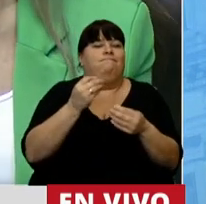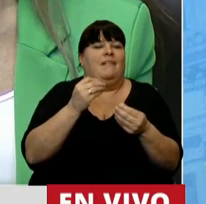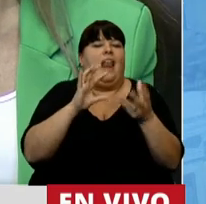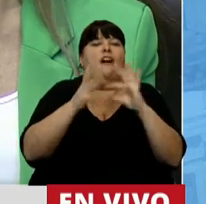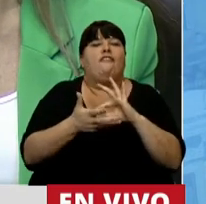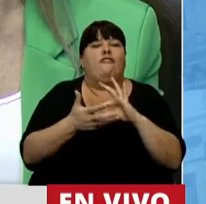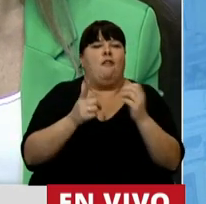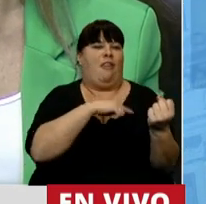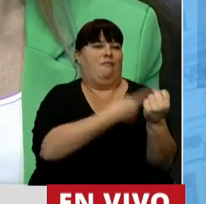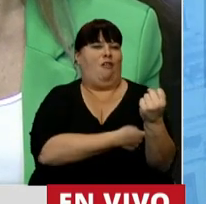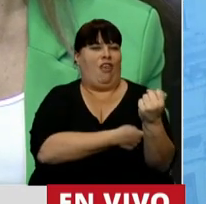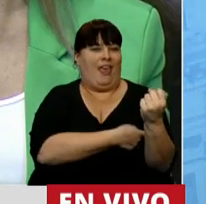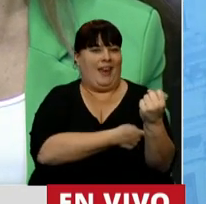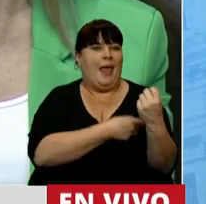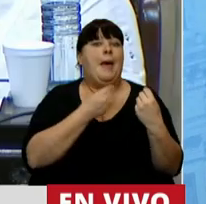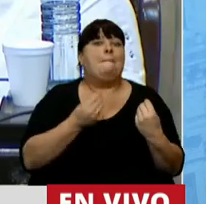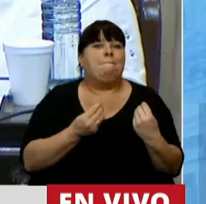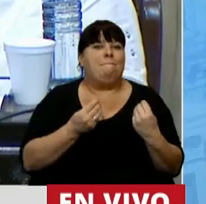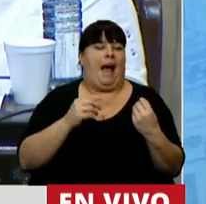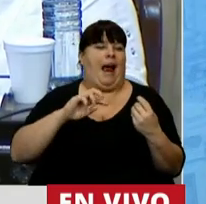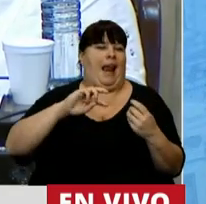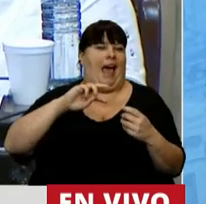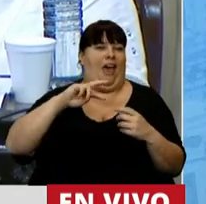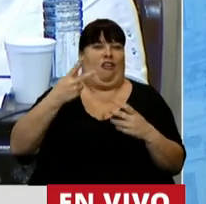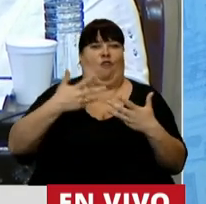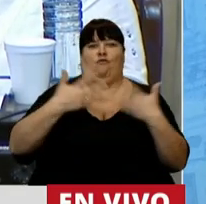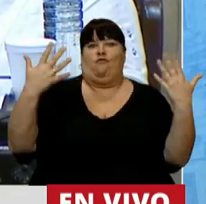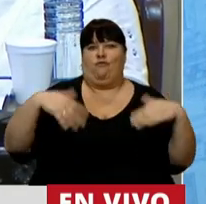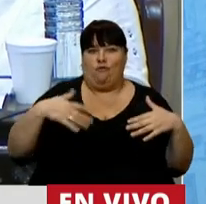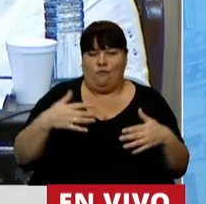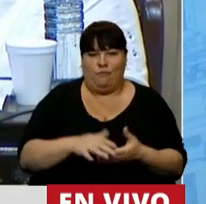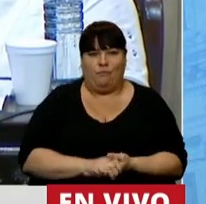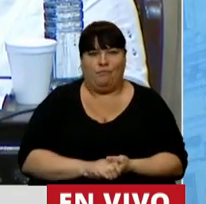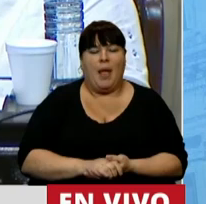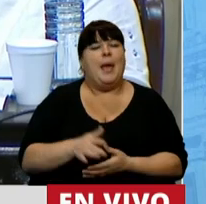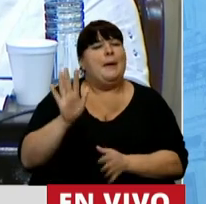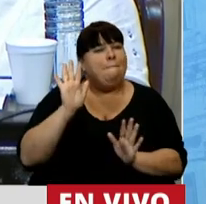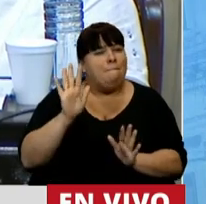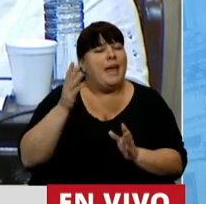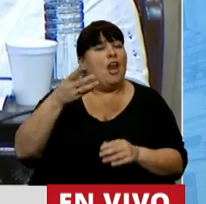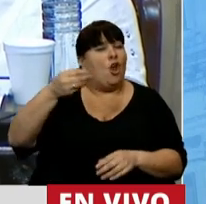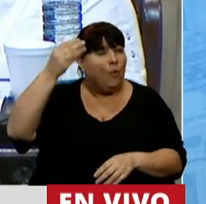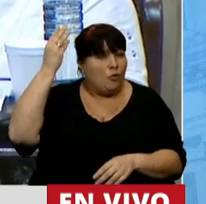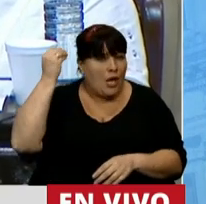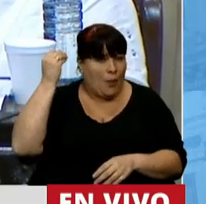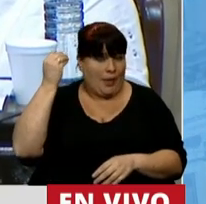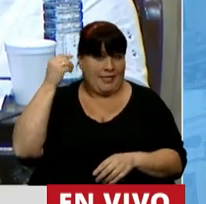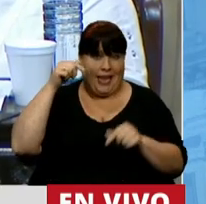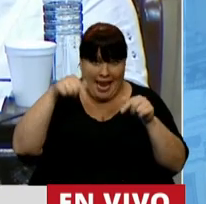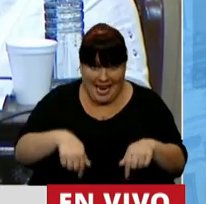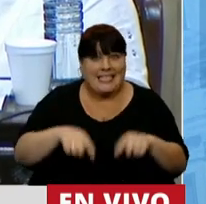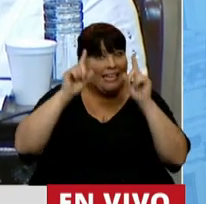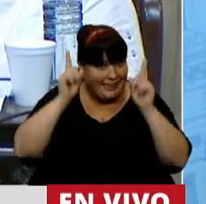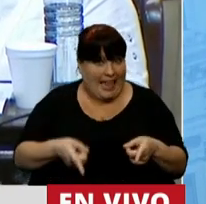mecanismos de poder para intensificar su esplendor. Pero muchas veces, y esta